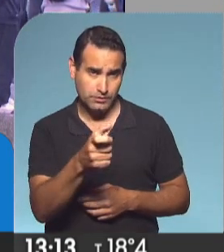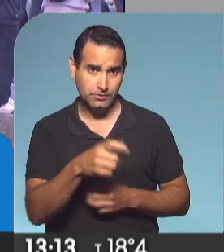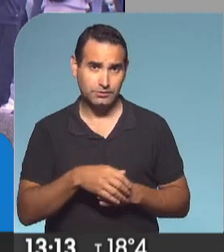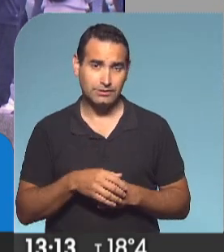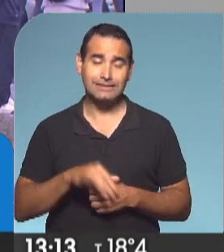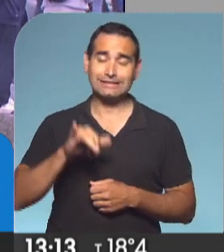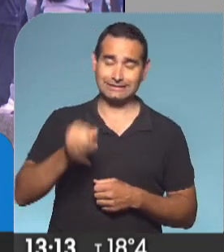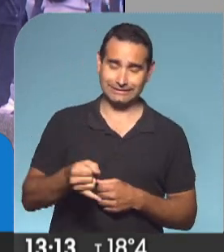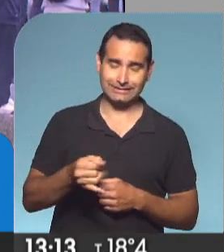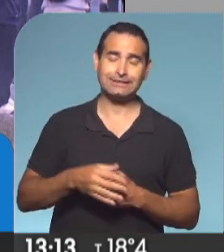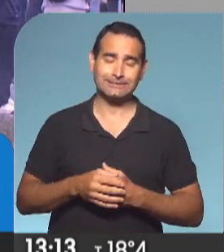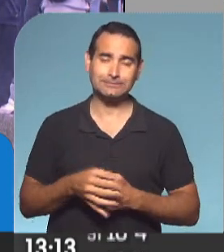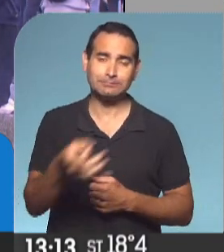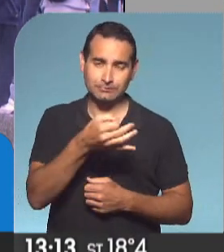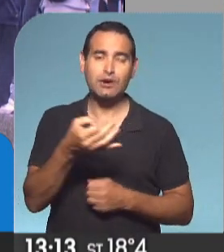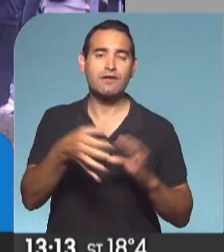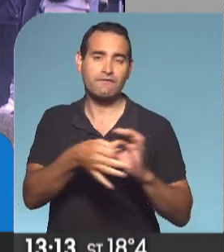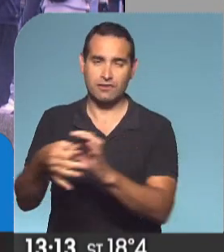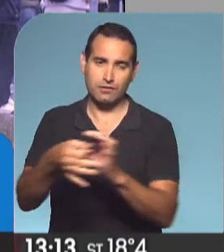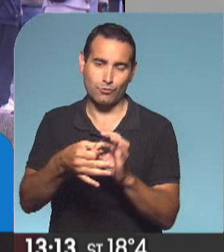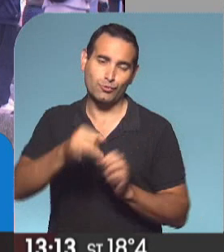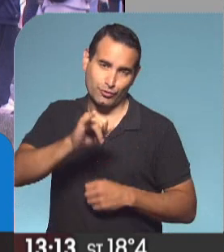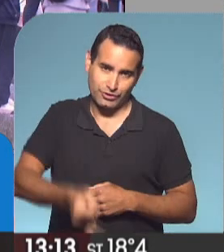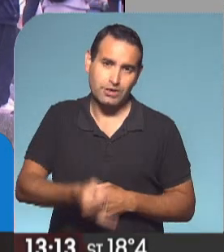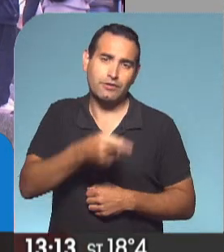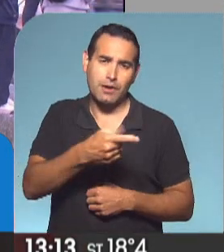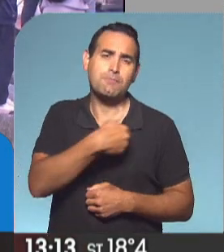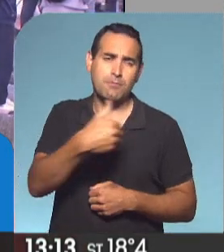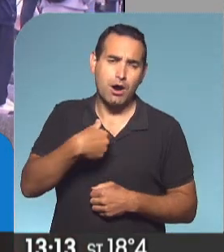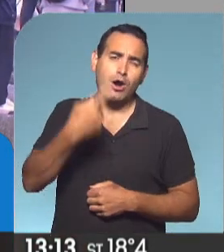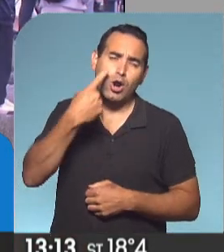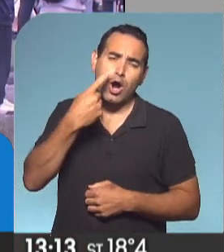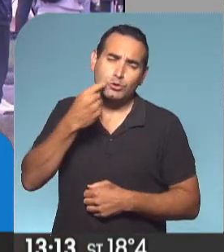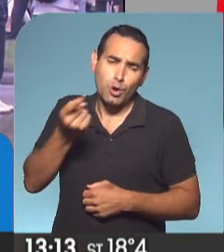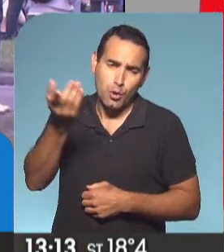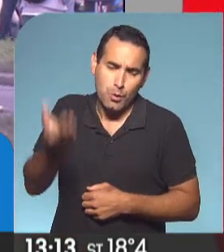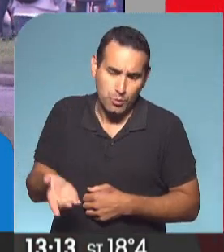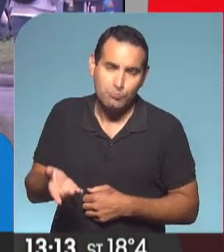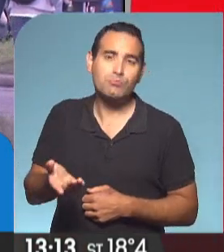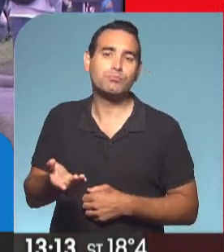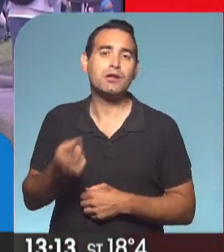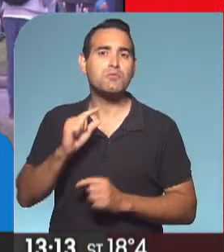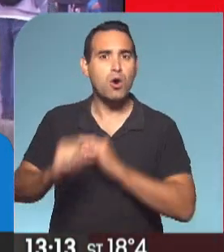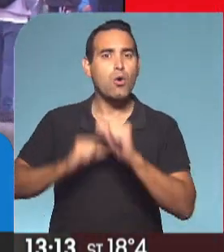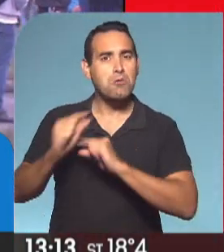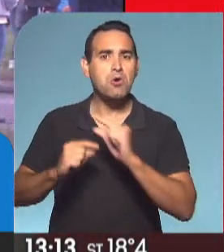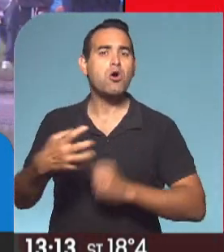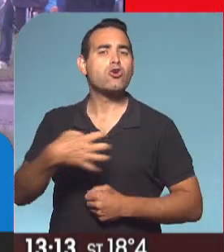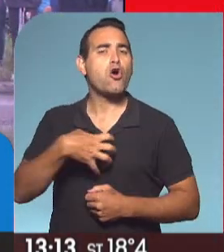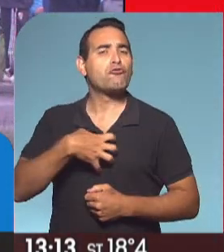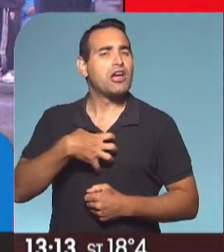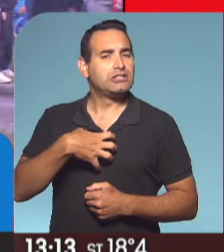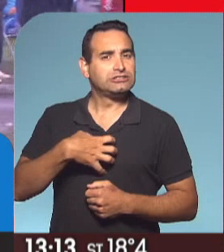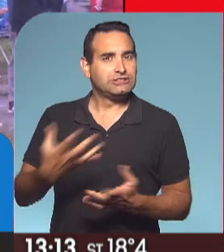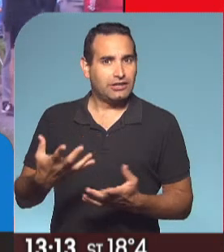Sí, existía un vínculo, de hecho era conocido de la madre y fue generando una confianza